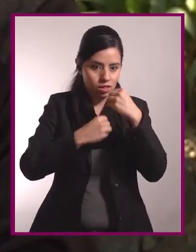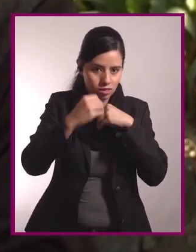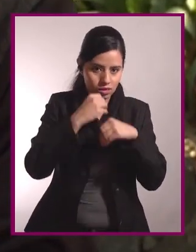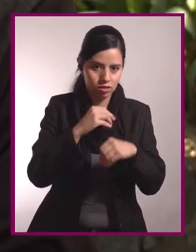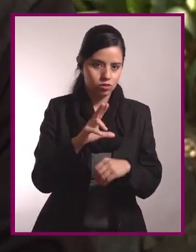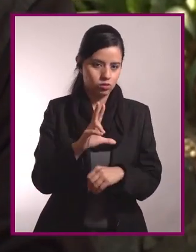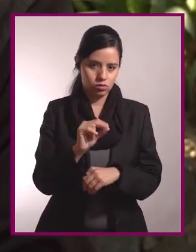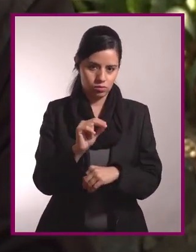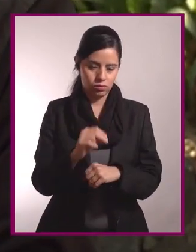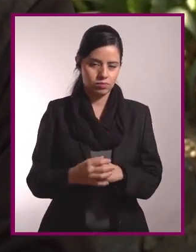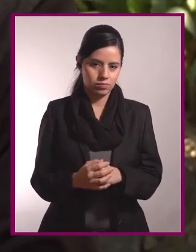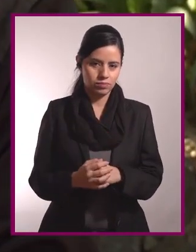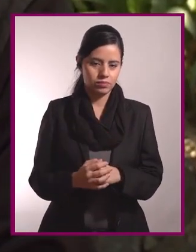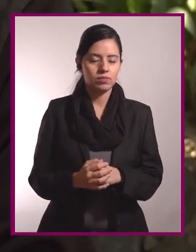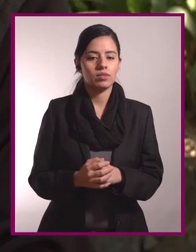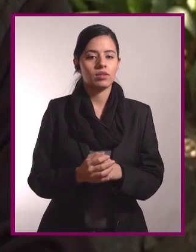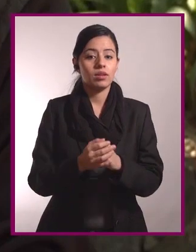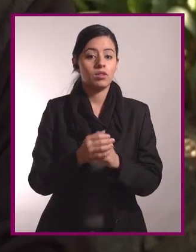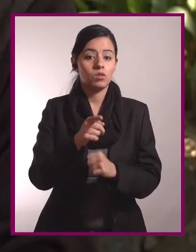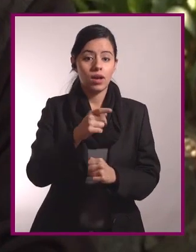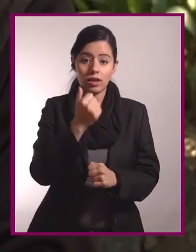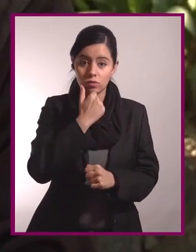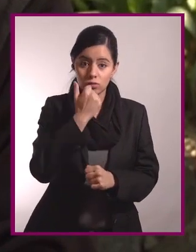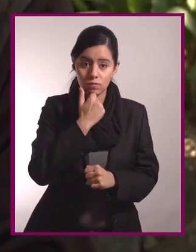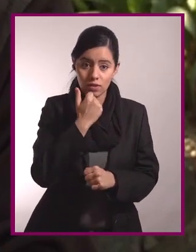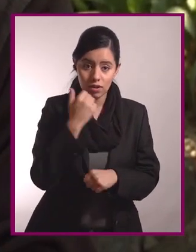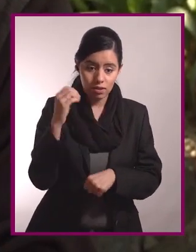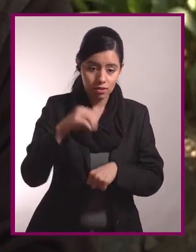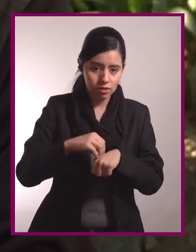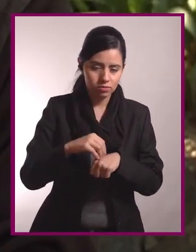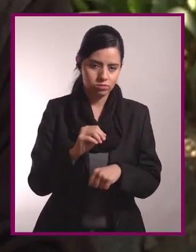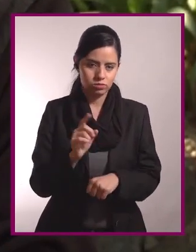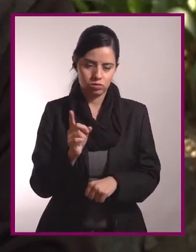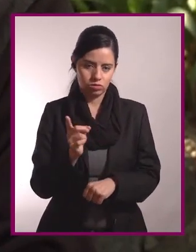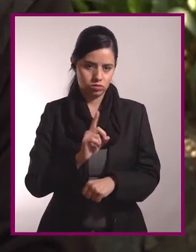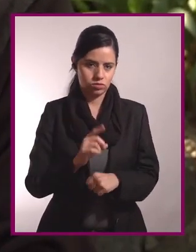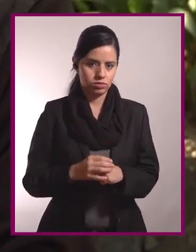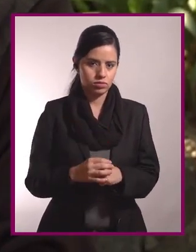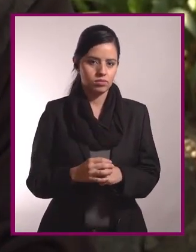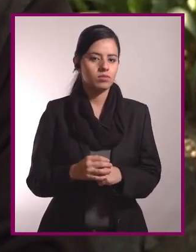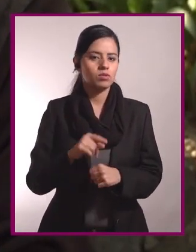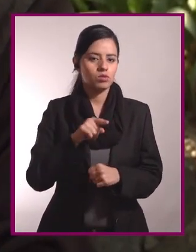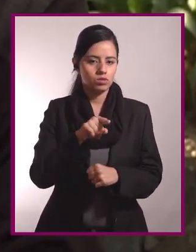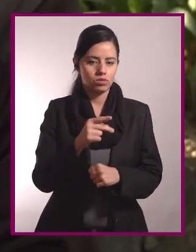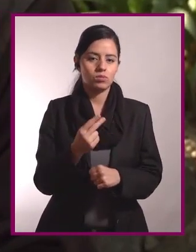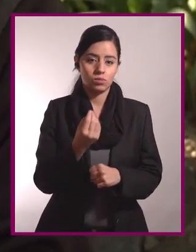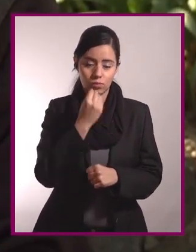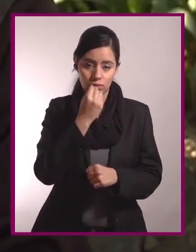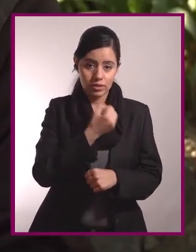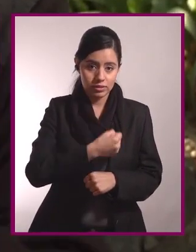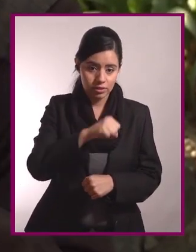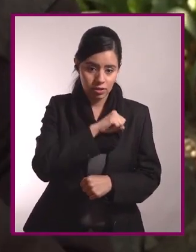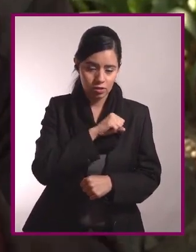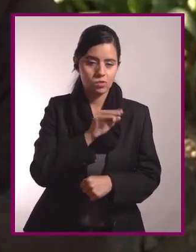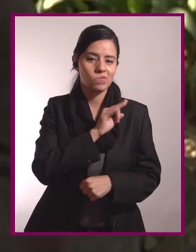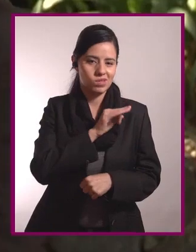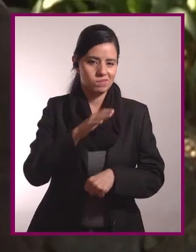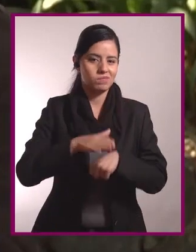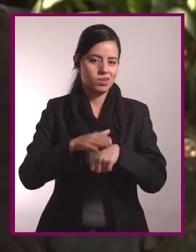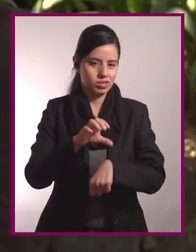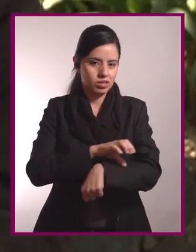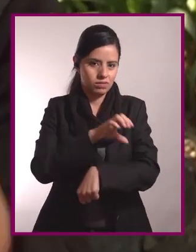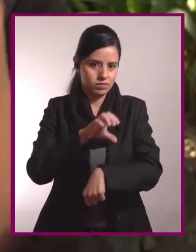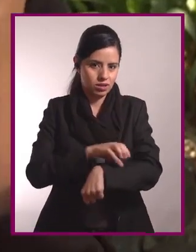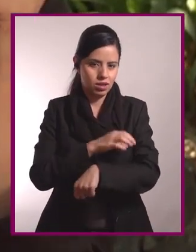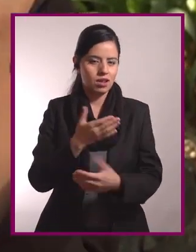cereales sin azúcar añadida. Si incorporas estos alimentos a tu dieta, tendrás más energía disponible. Mientras ustedes ven el siguiente